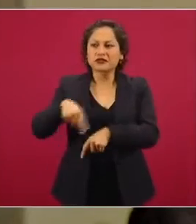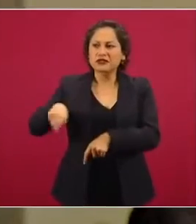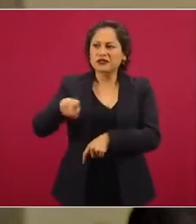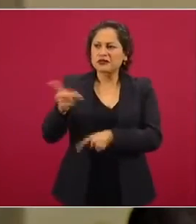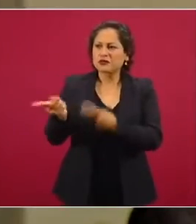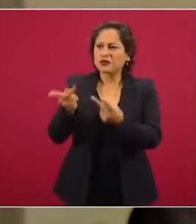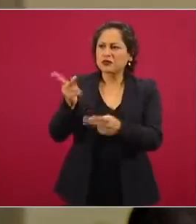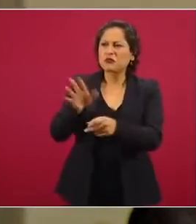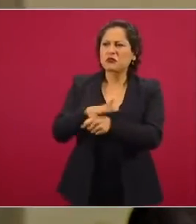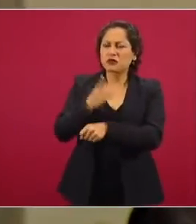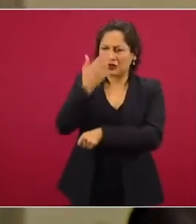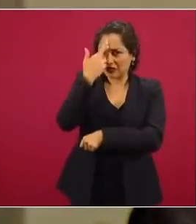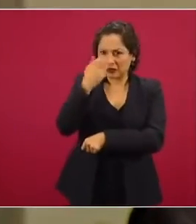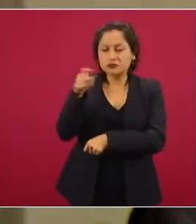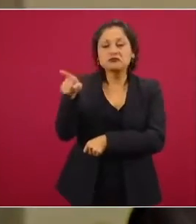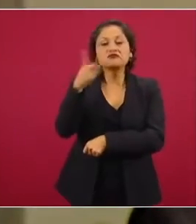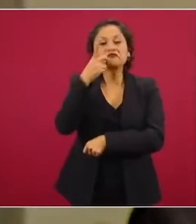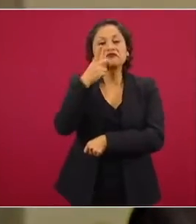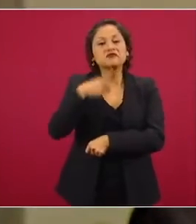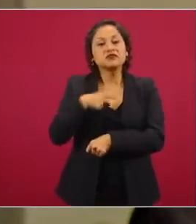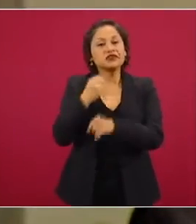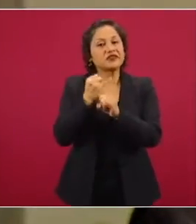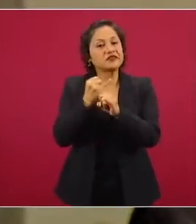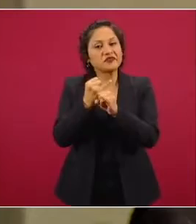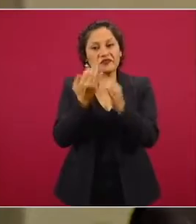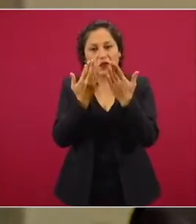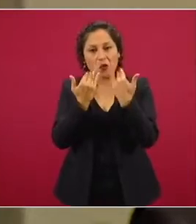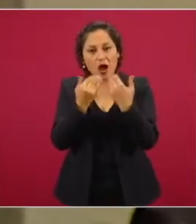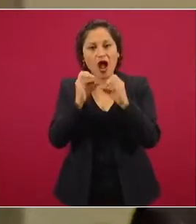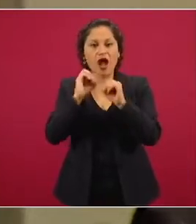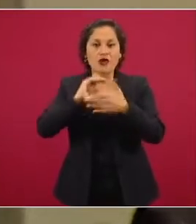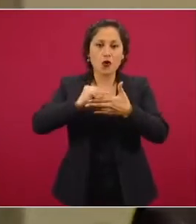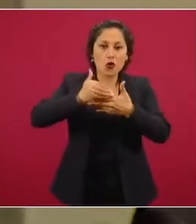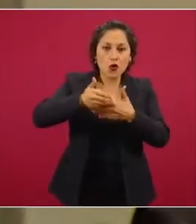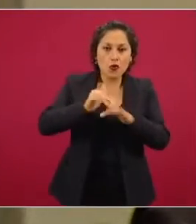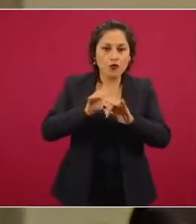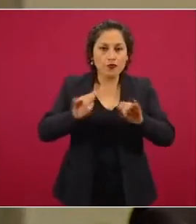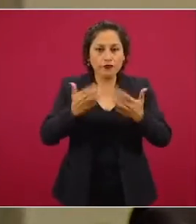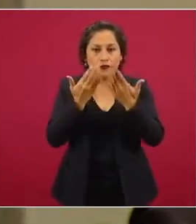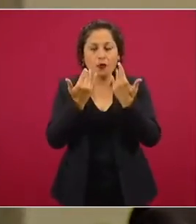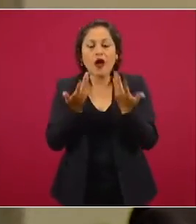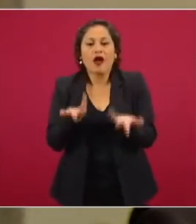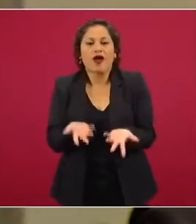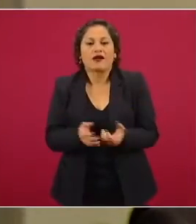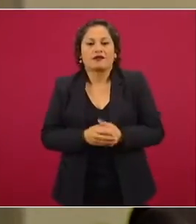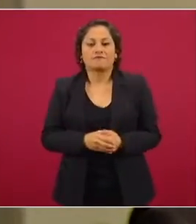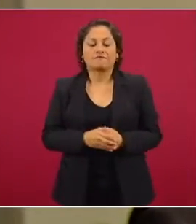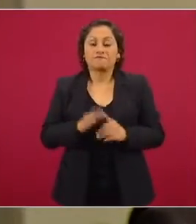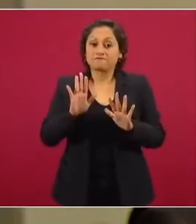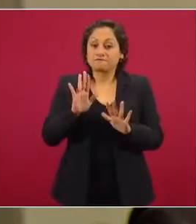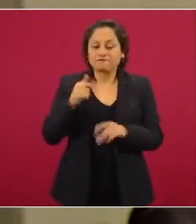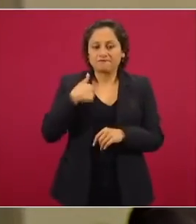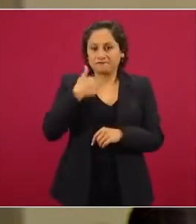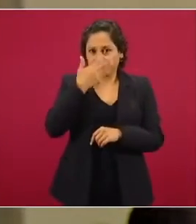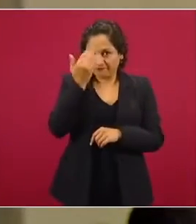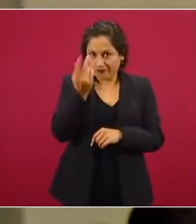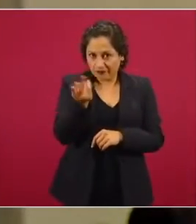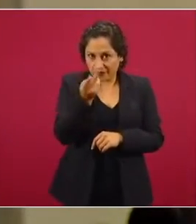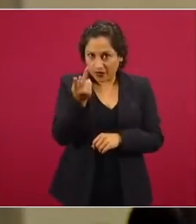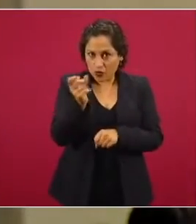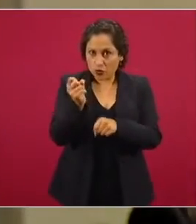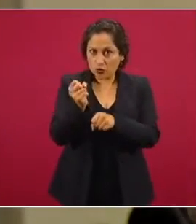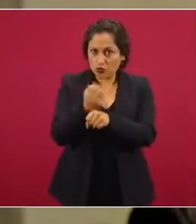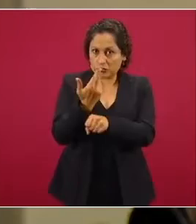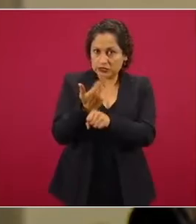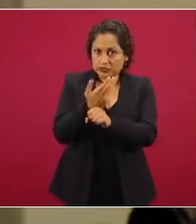acceso a internet y por equipos. No sé si en este caso el secretario de la SEP nos puede informar el índice